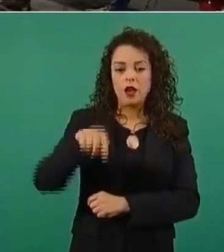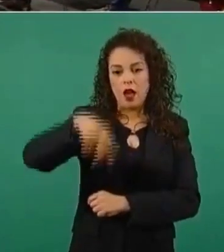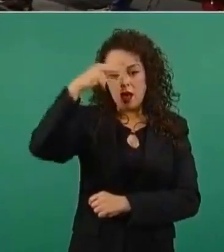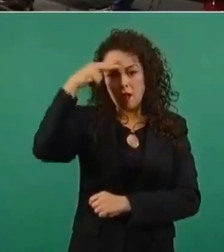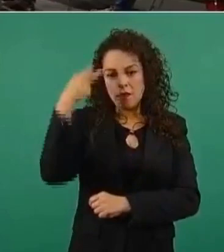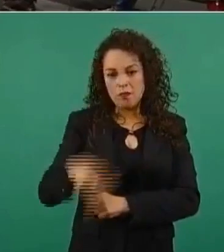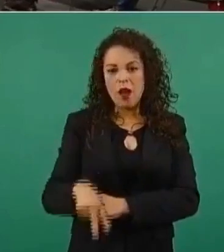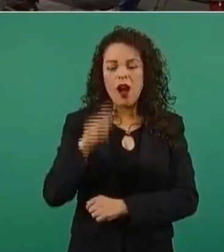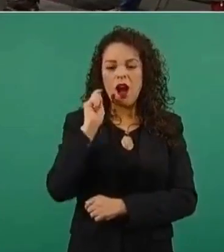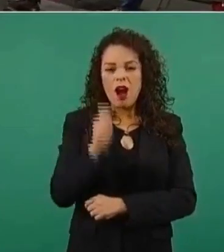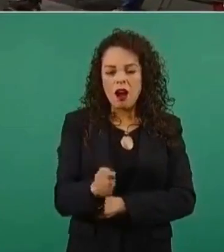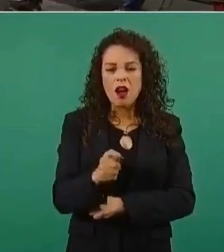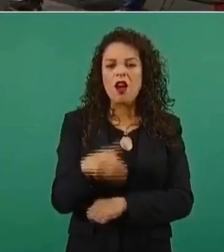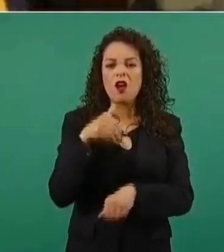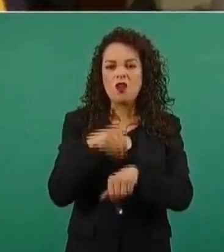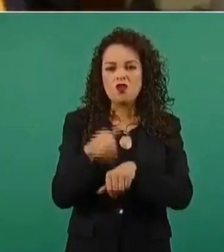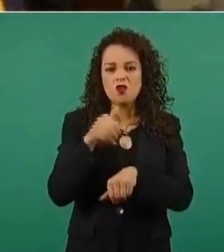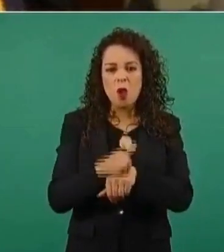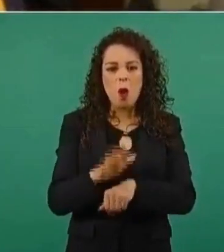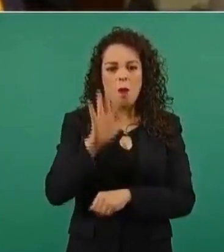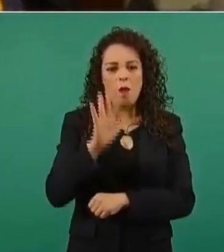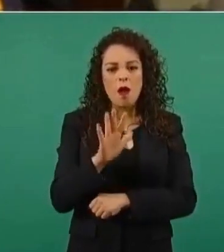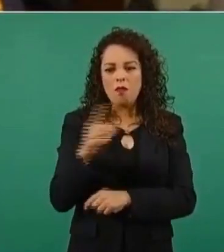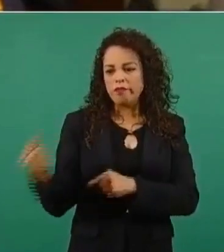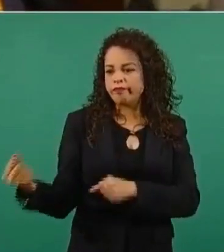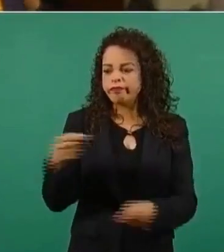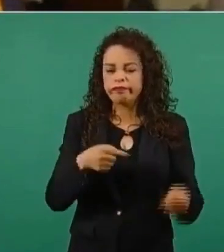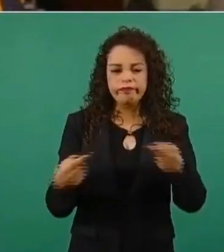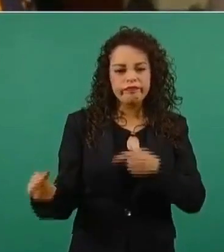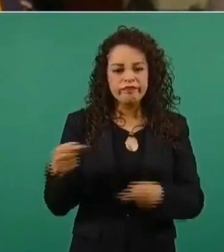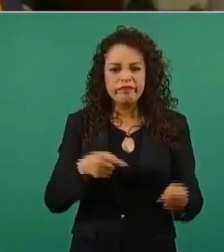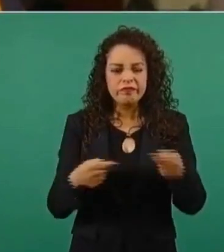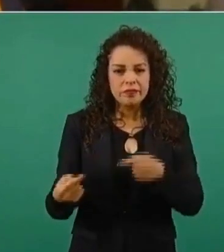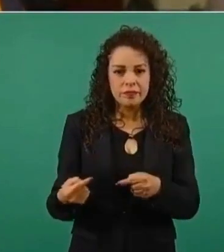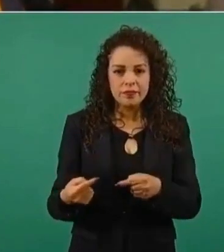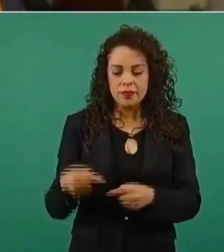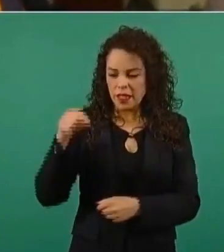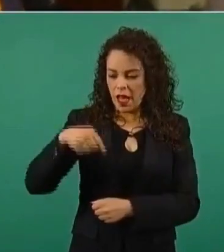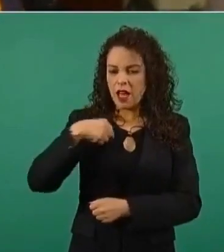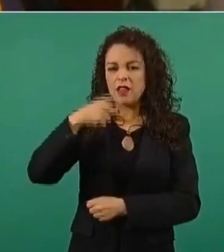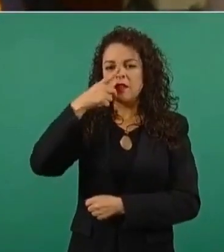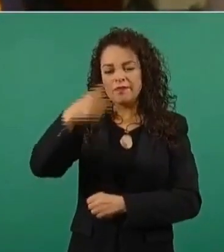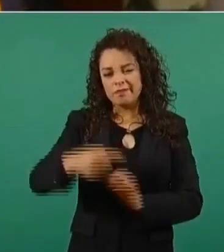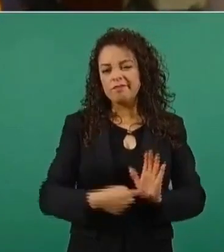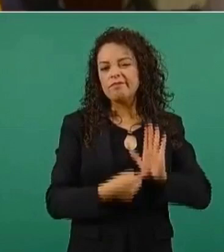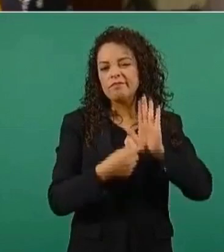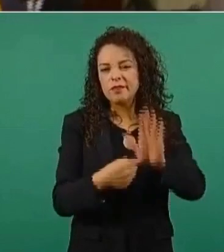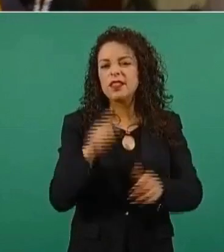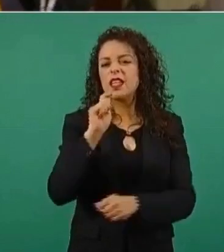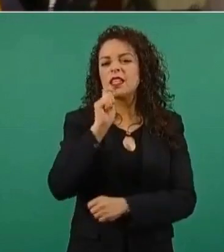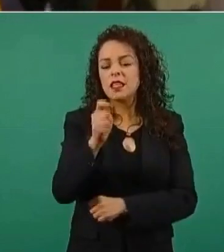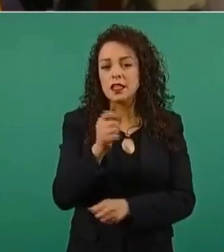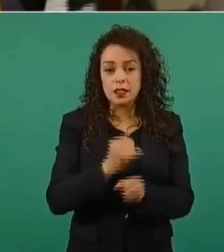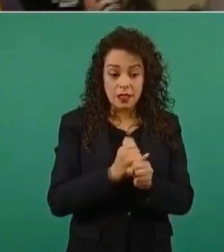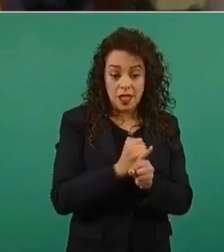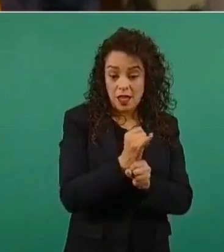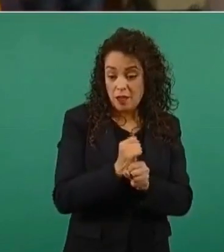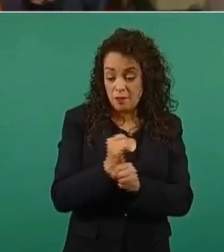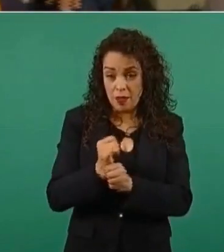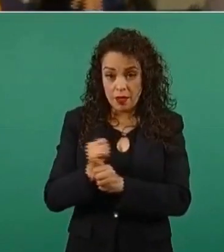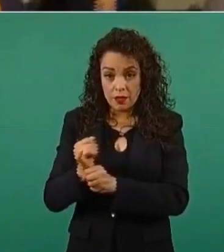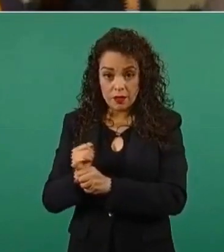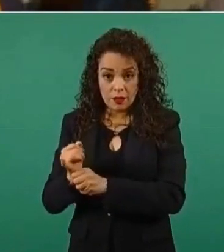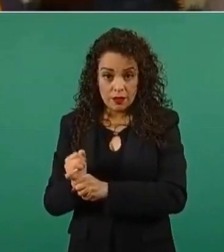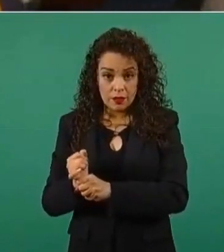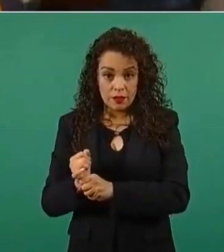guerra de cifras. Y el punto que le planteo aquí es esta investigación, de este reportaje, investigación